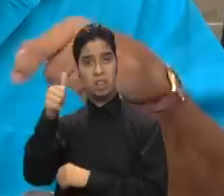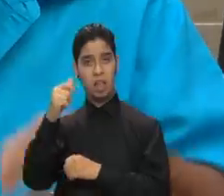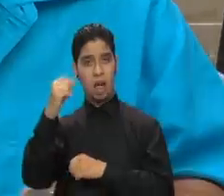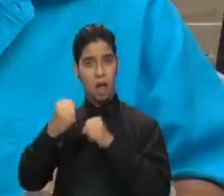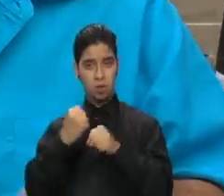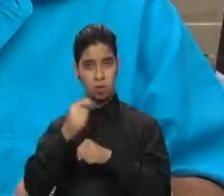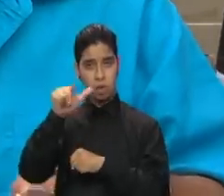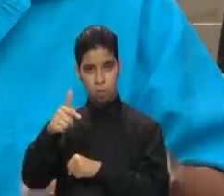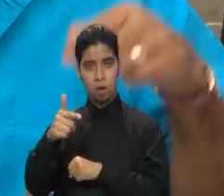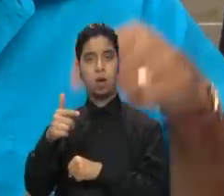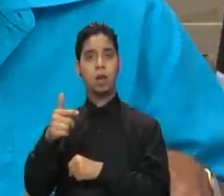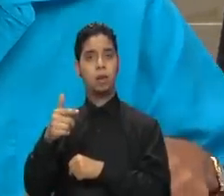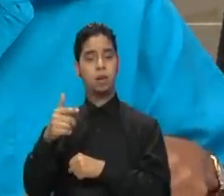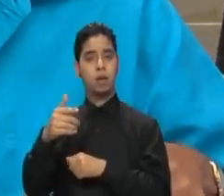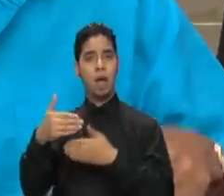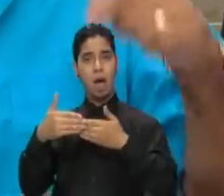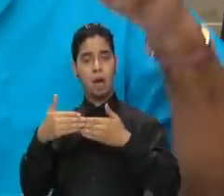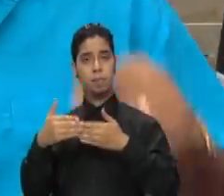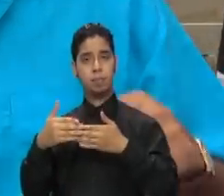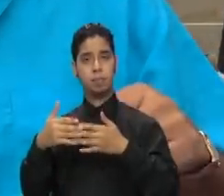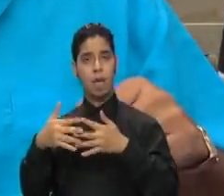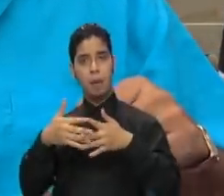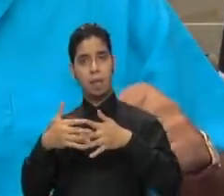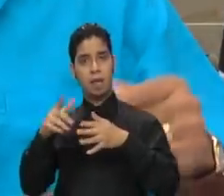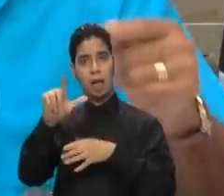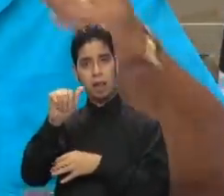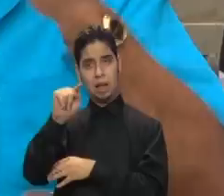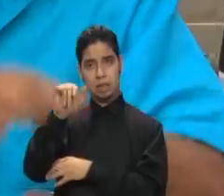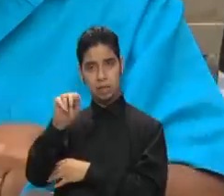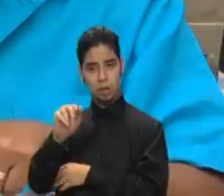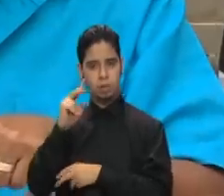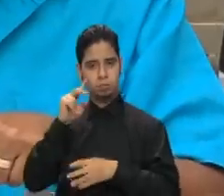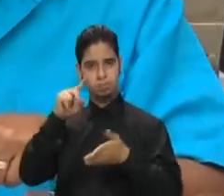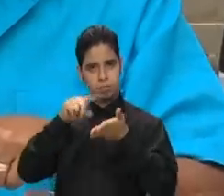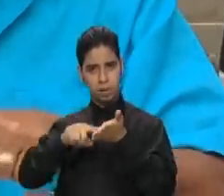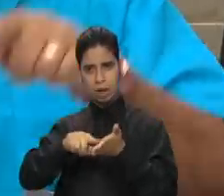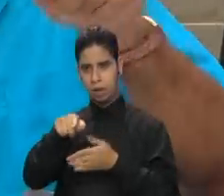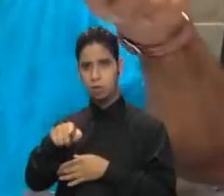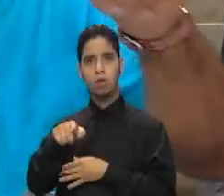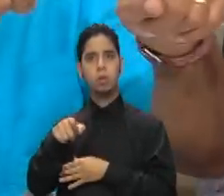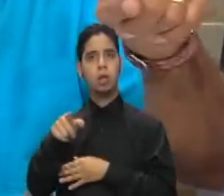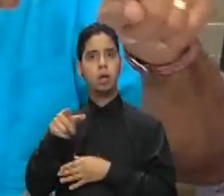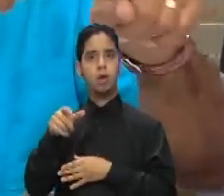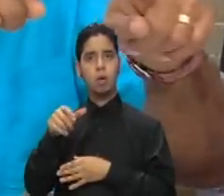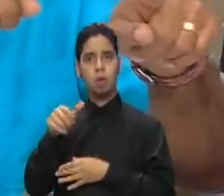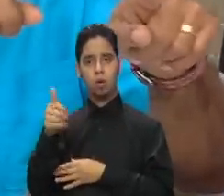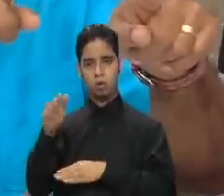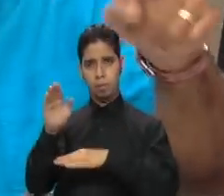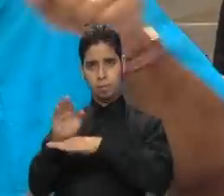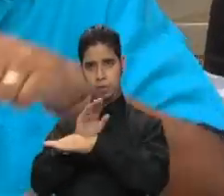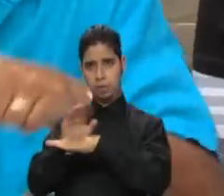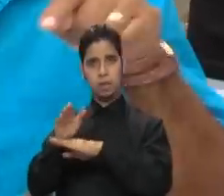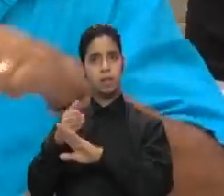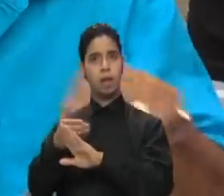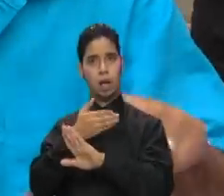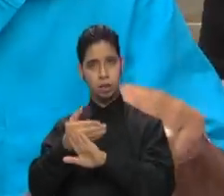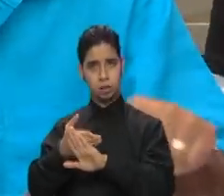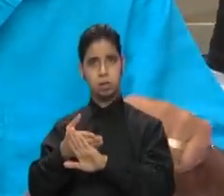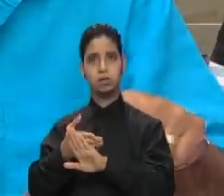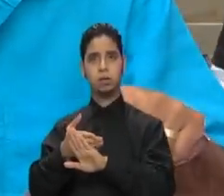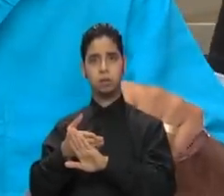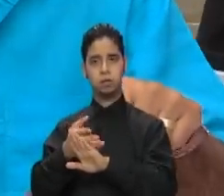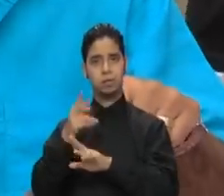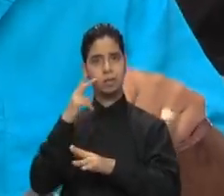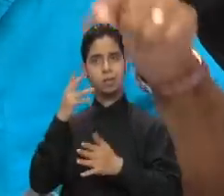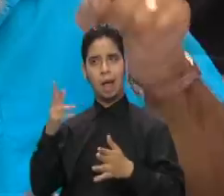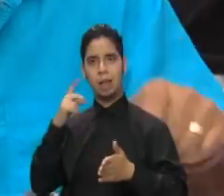América Latina despierta, empieza a cambiar eso, empiezan a recuperar las mismas empresas que habían privatizado y el resultado todo el mundo lo